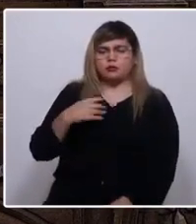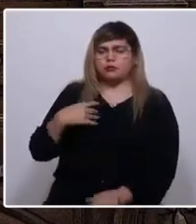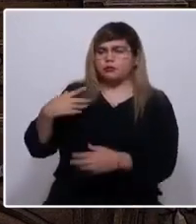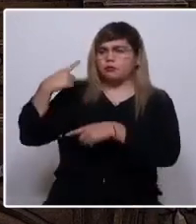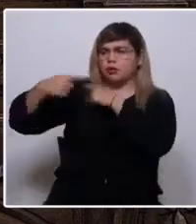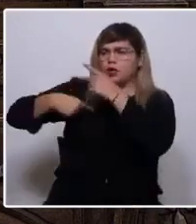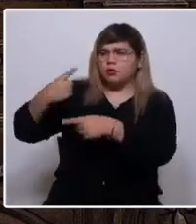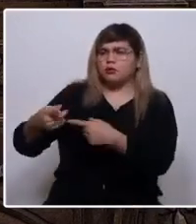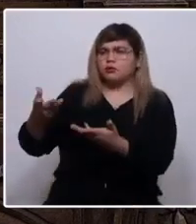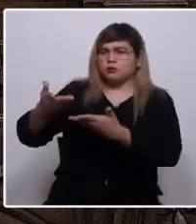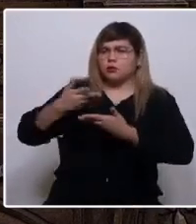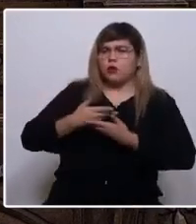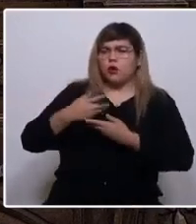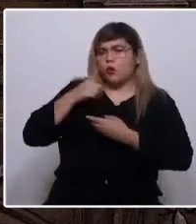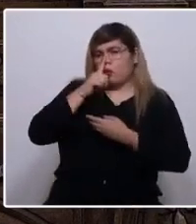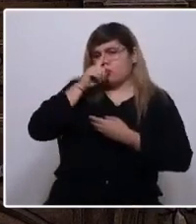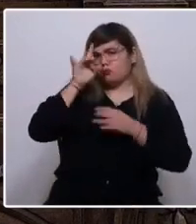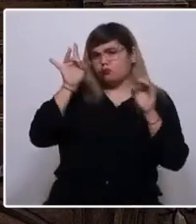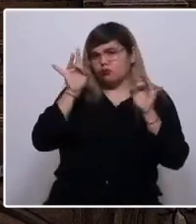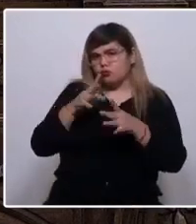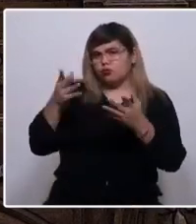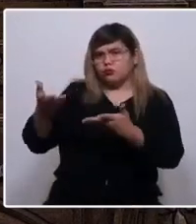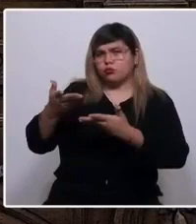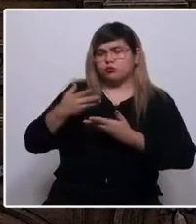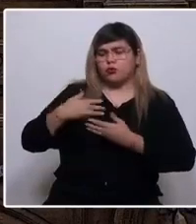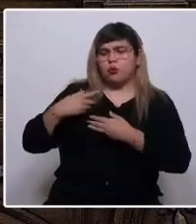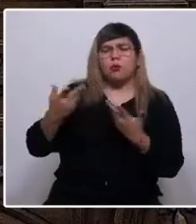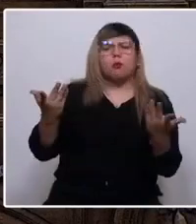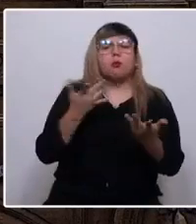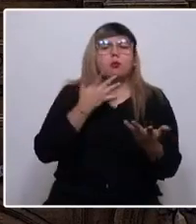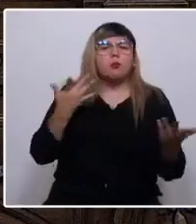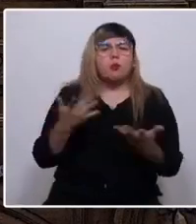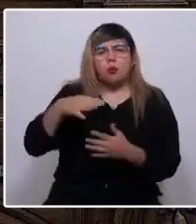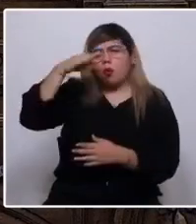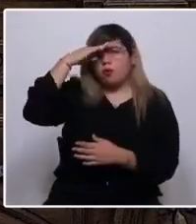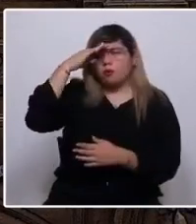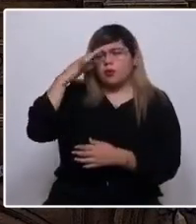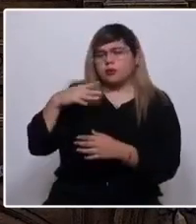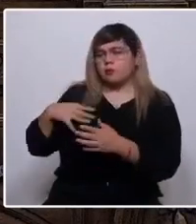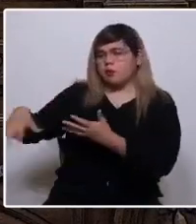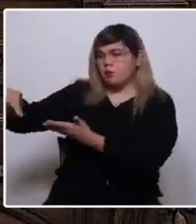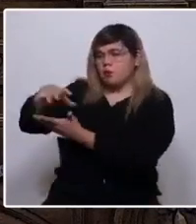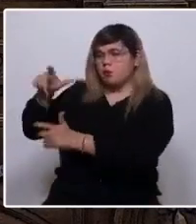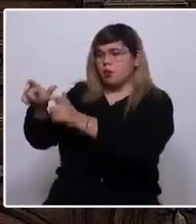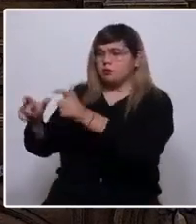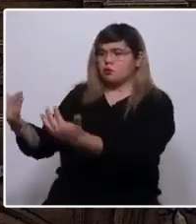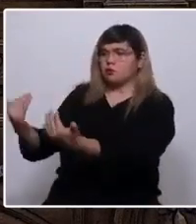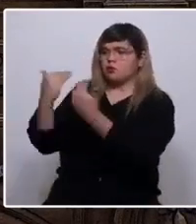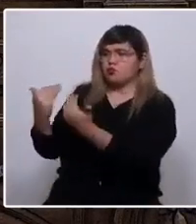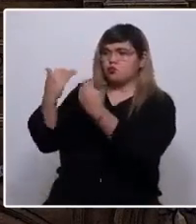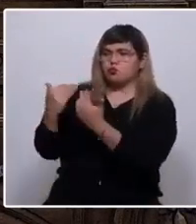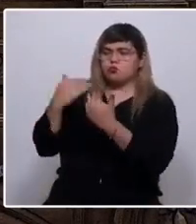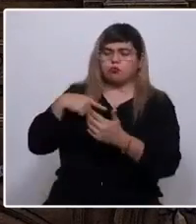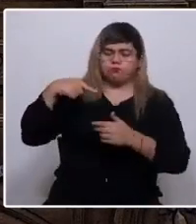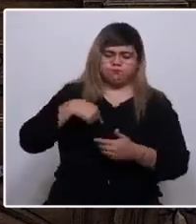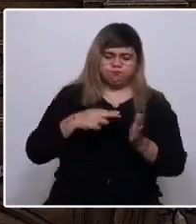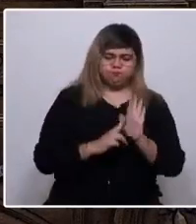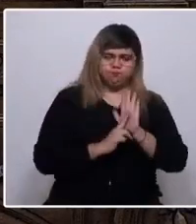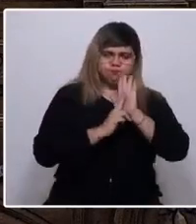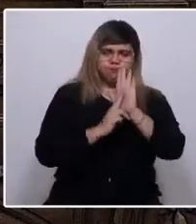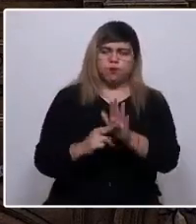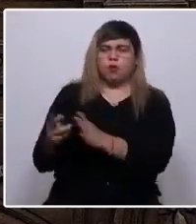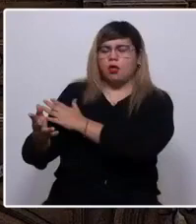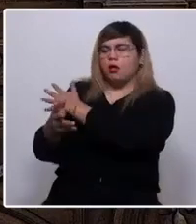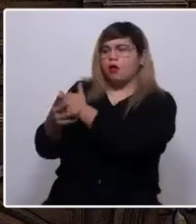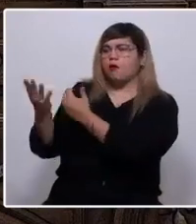tradiciones y costumbres ancestrales. Gracias a la confianza depositada por mi pueblo, estoy aquí para representar sus esperanzas